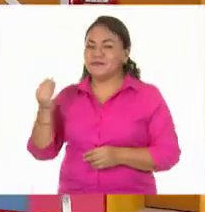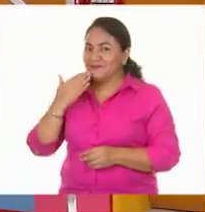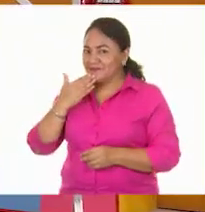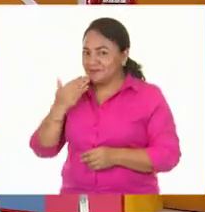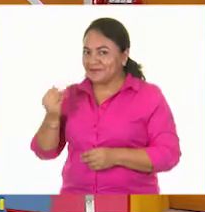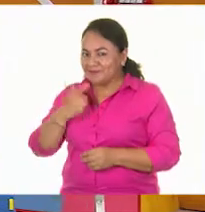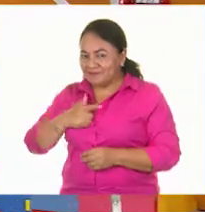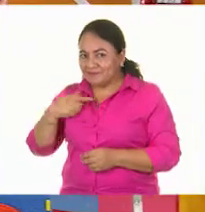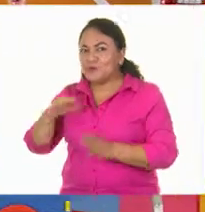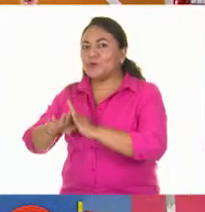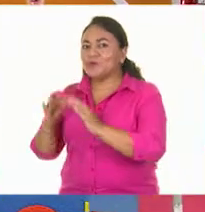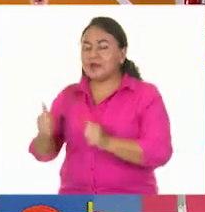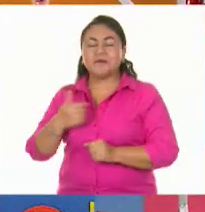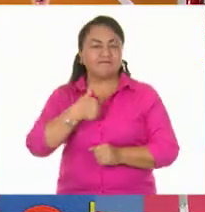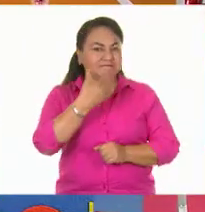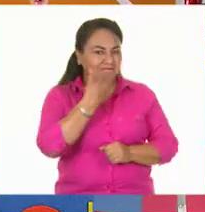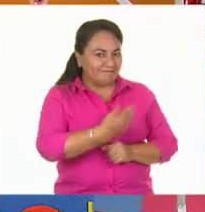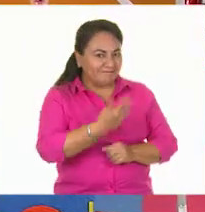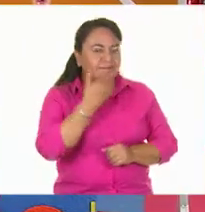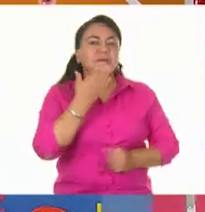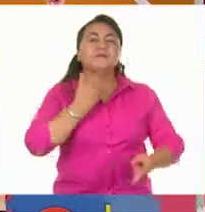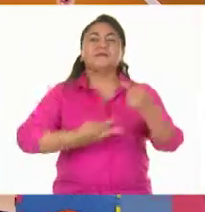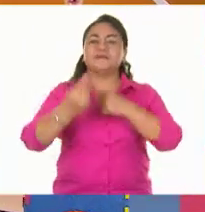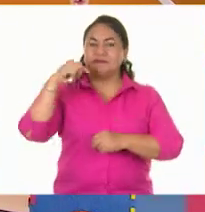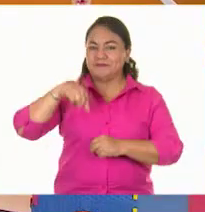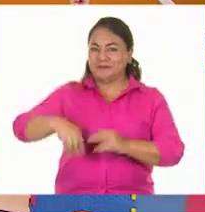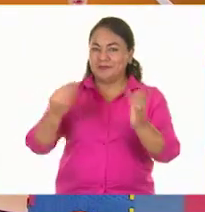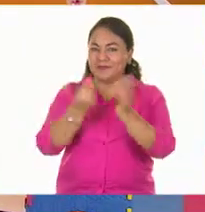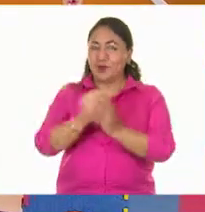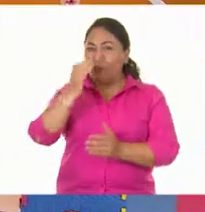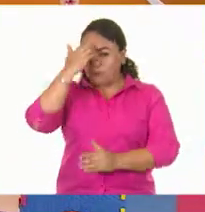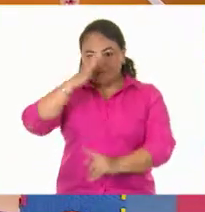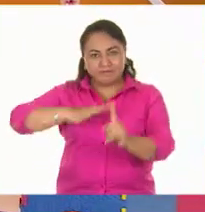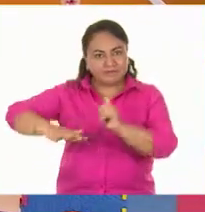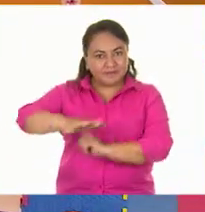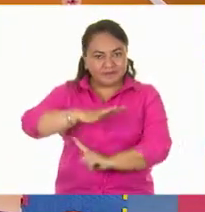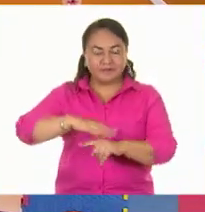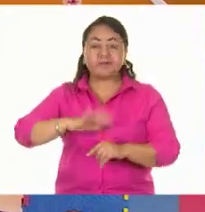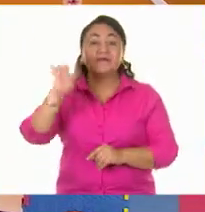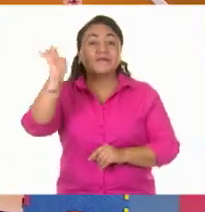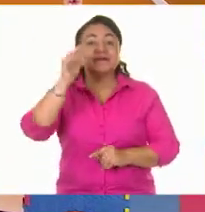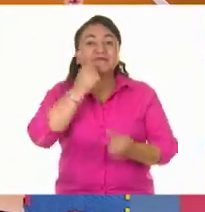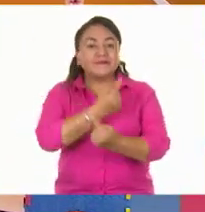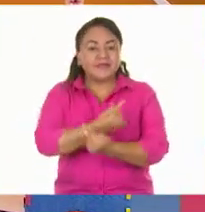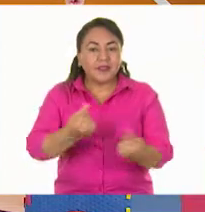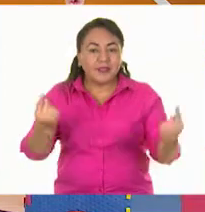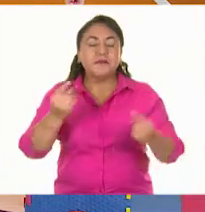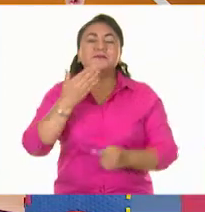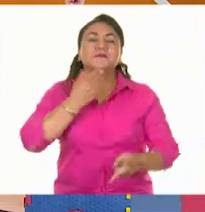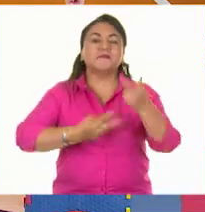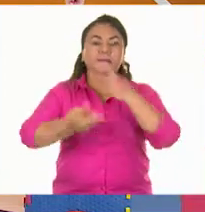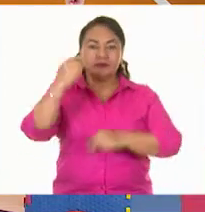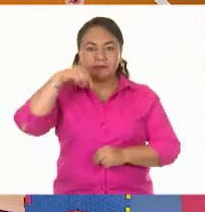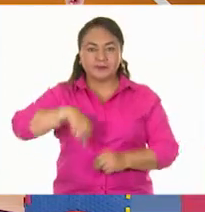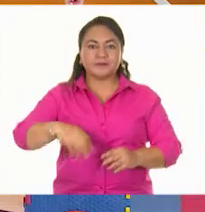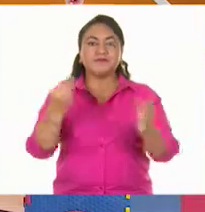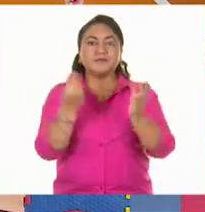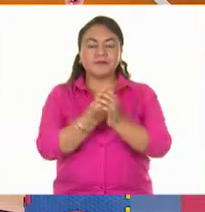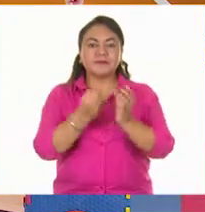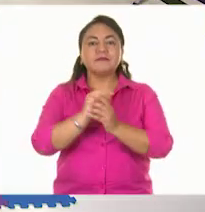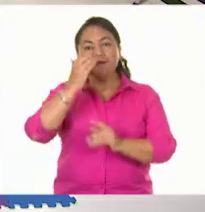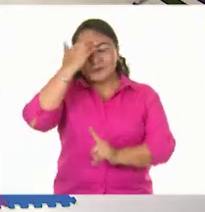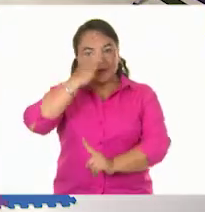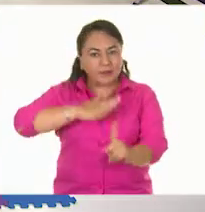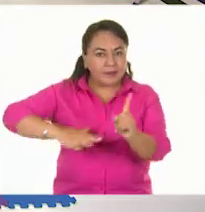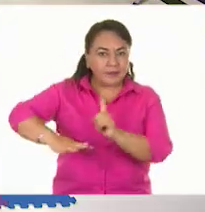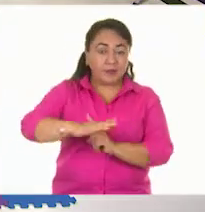corazón! Bienvenida a la clase de conocimiento del medio. ¡Gracias! ¡Hola, niñas! ¡Hola, niños! Bienvenidos a su clase de conocimiento del